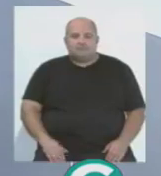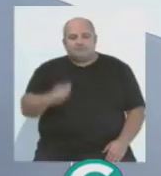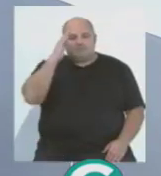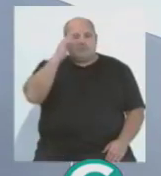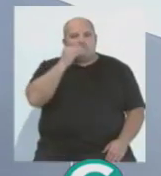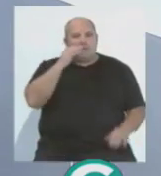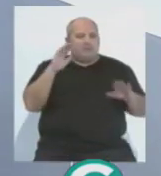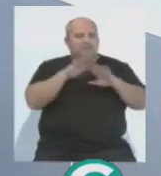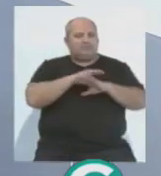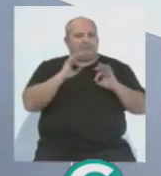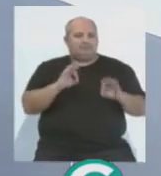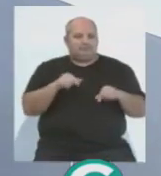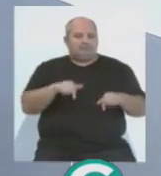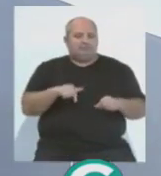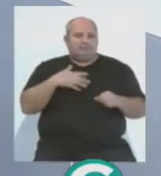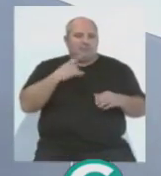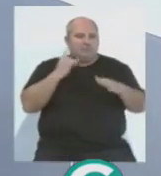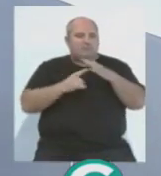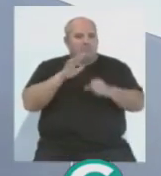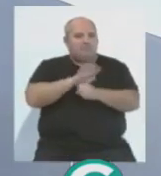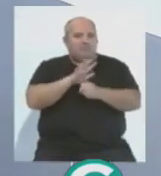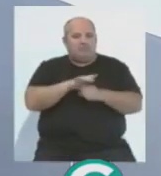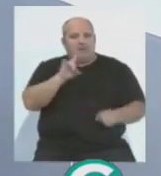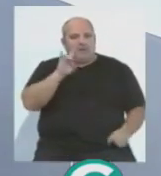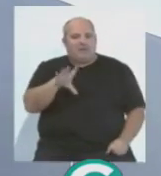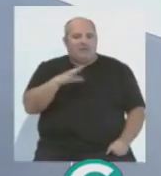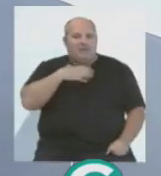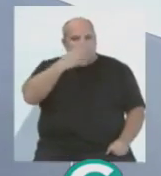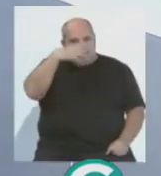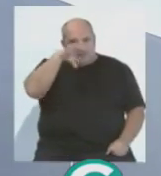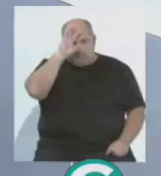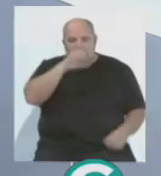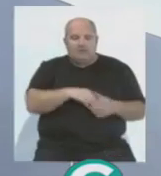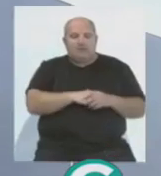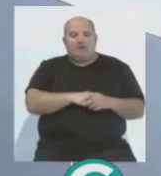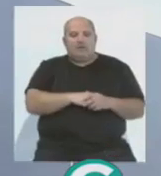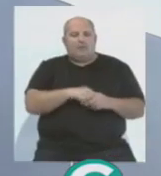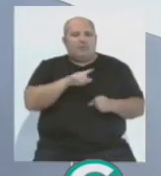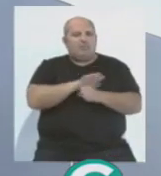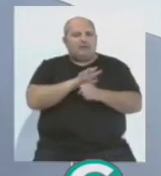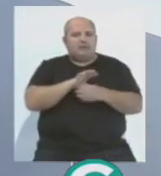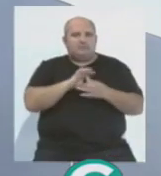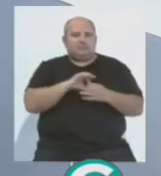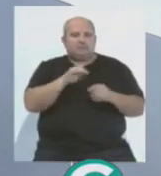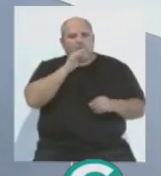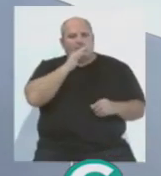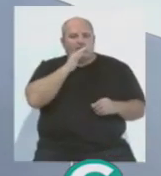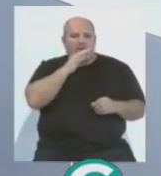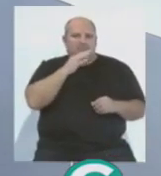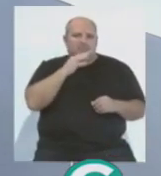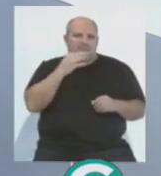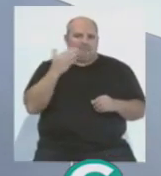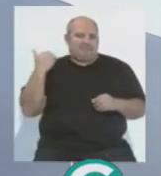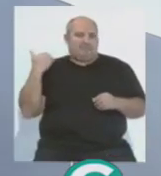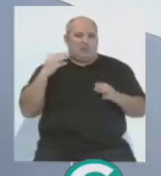Hola, muy buenas noches. Ya estamos en este submarino del martes 15 de enero, un martes que todavía está coleando lo